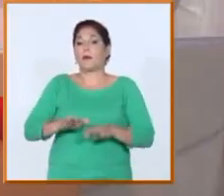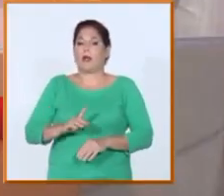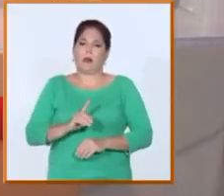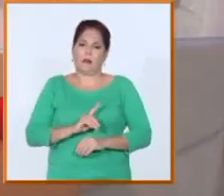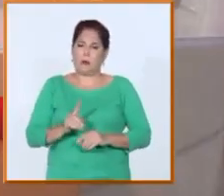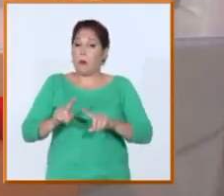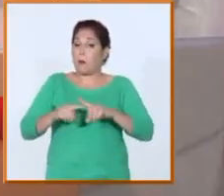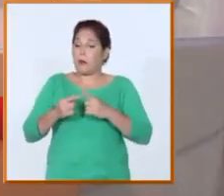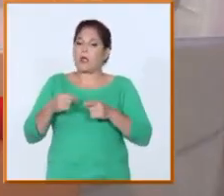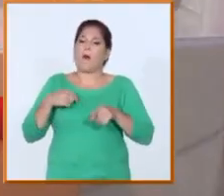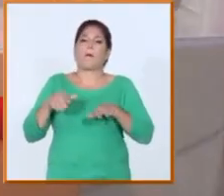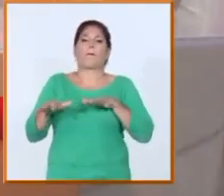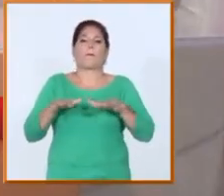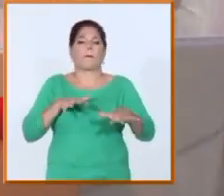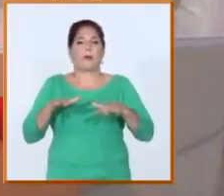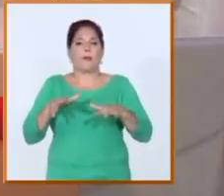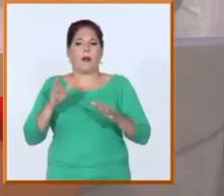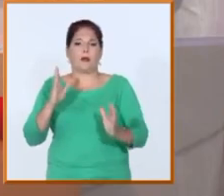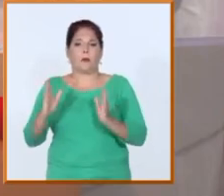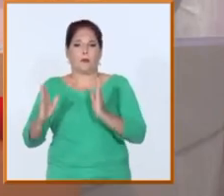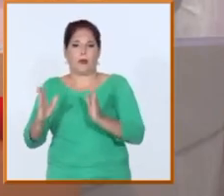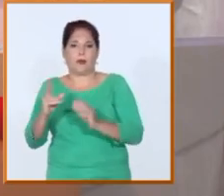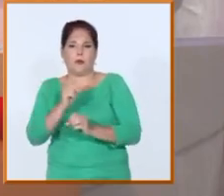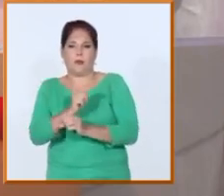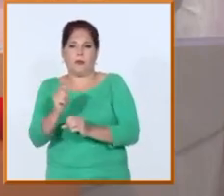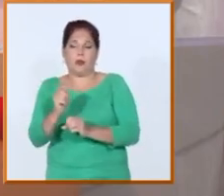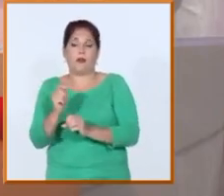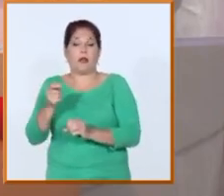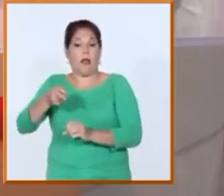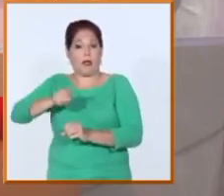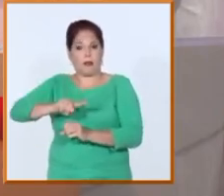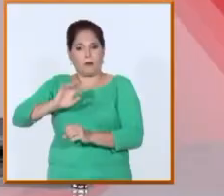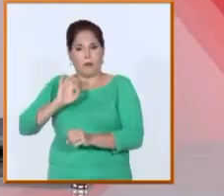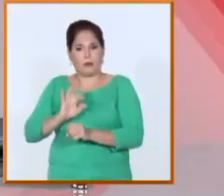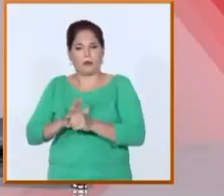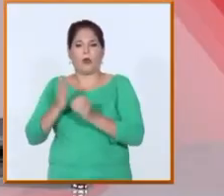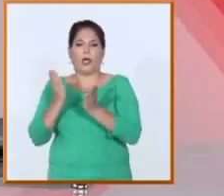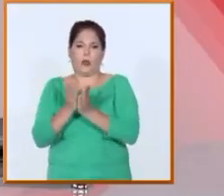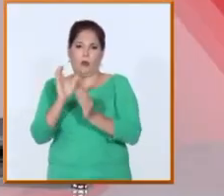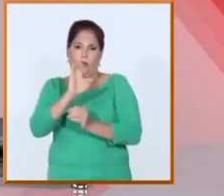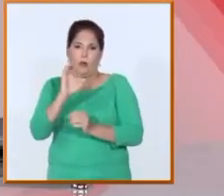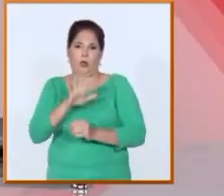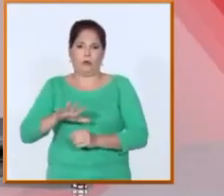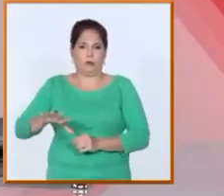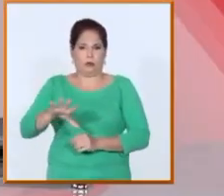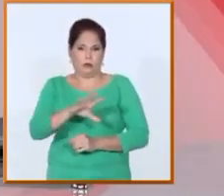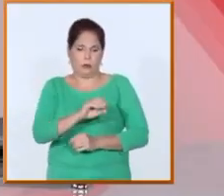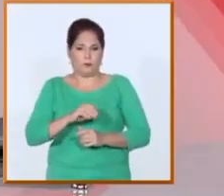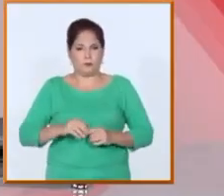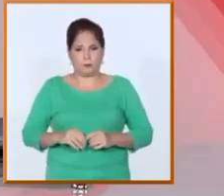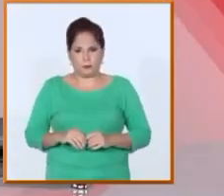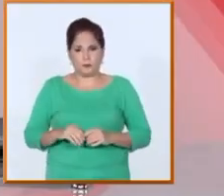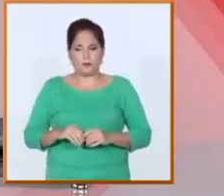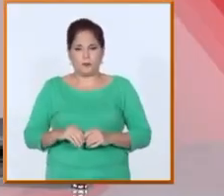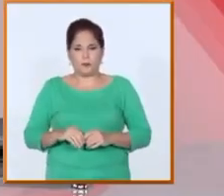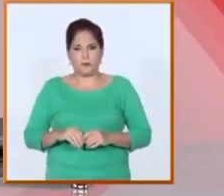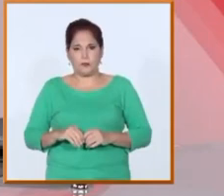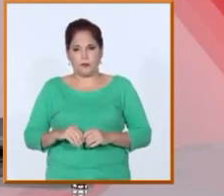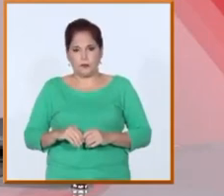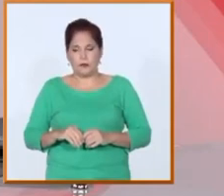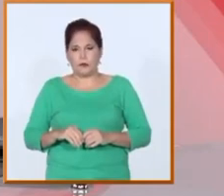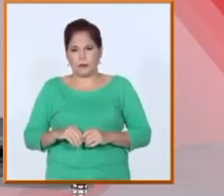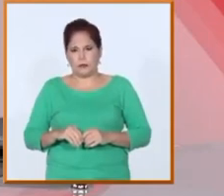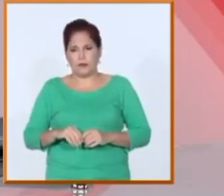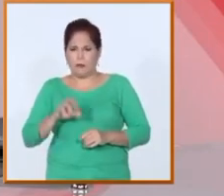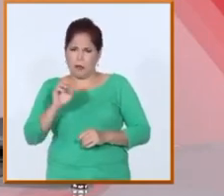cosas, preparando el siguiente periodo que comenzó ayer. Ese periodo del verano, por supuesto, también dejó experiencia, de eso